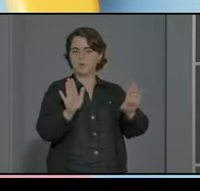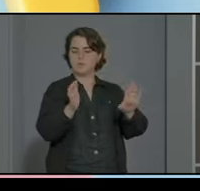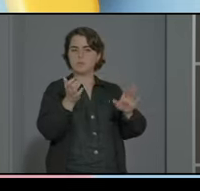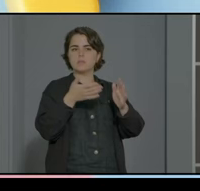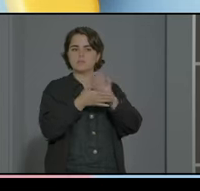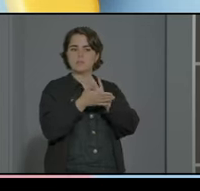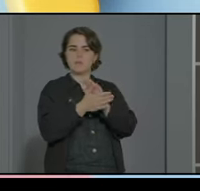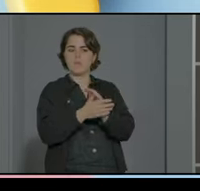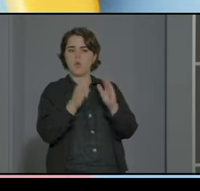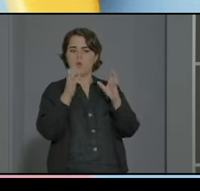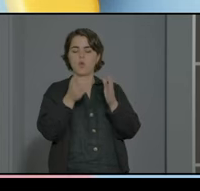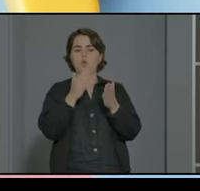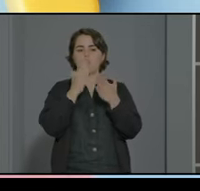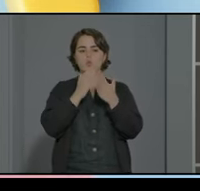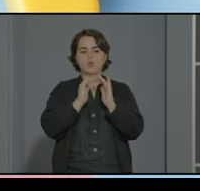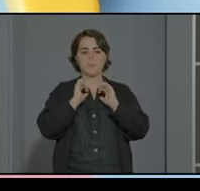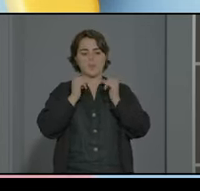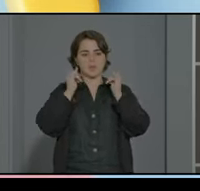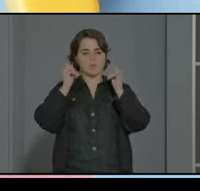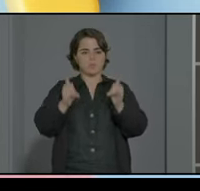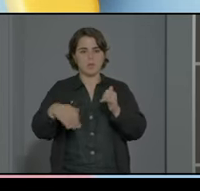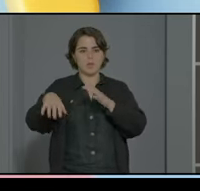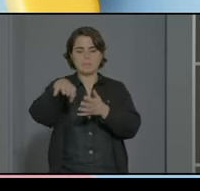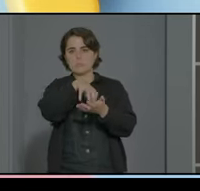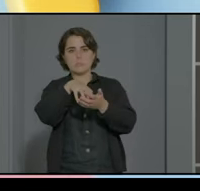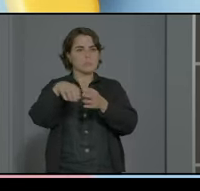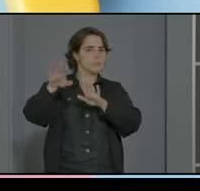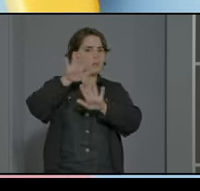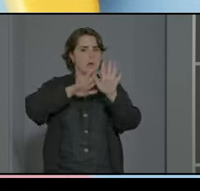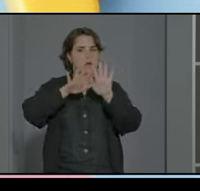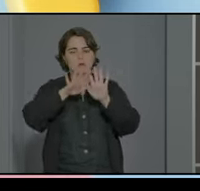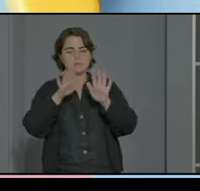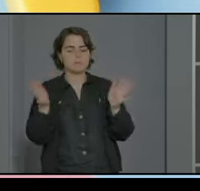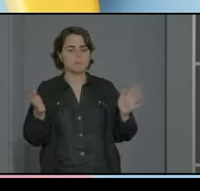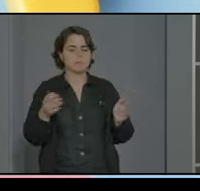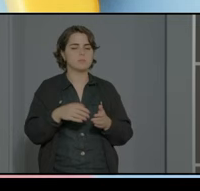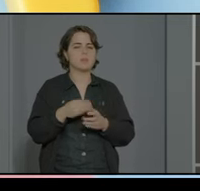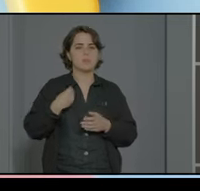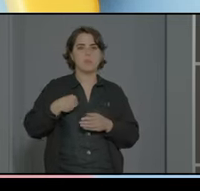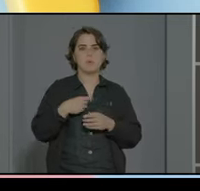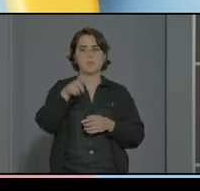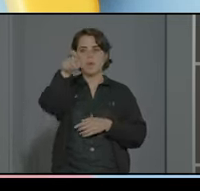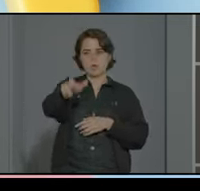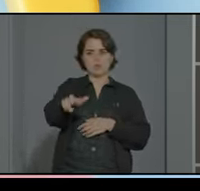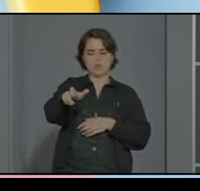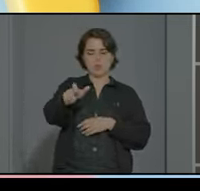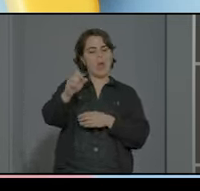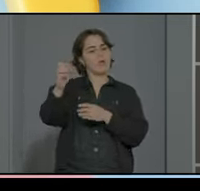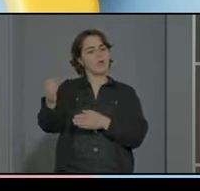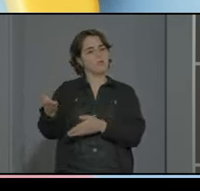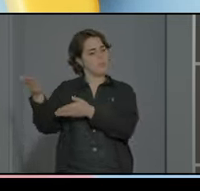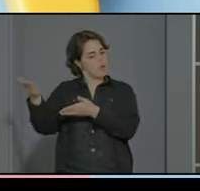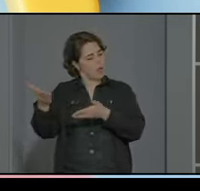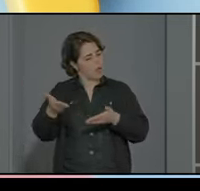es aterrizar que empieza el curso la incertidumbre no conocer el lugar encontrarte con una persona que te acoge directamente